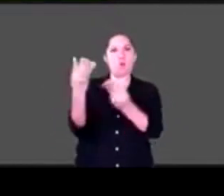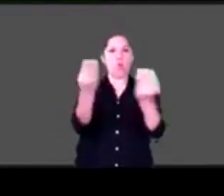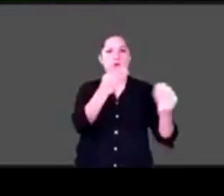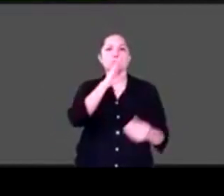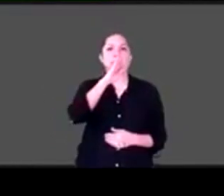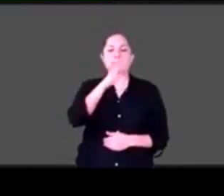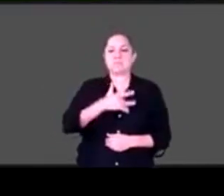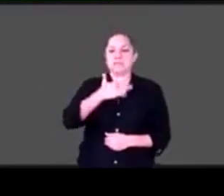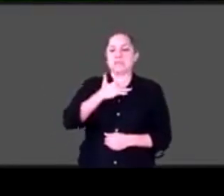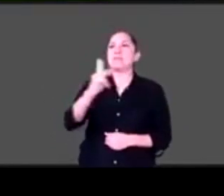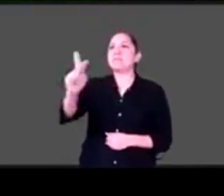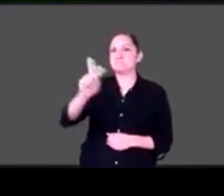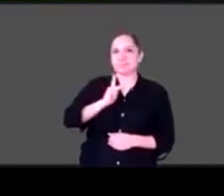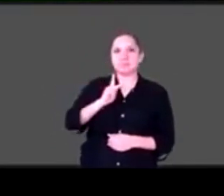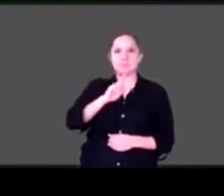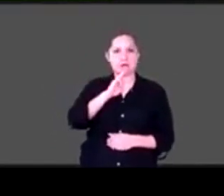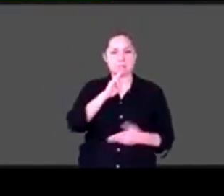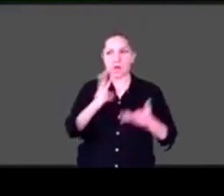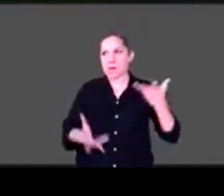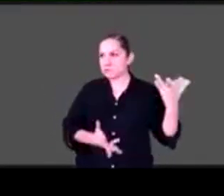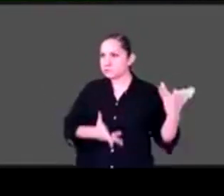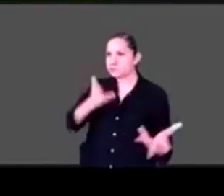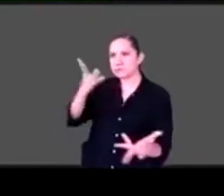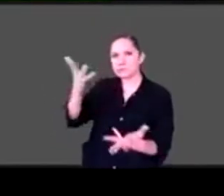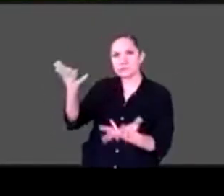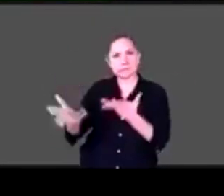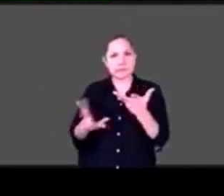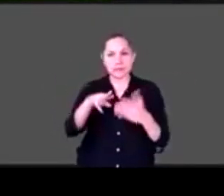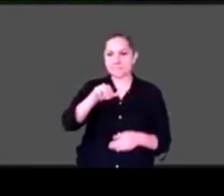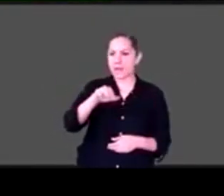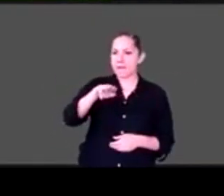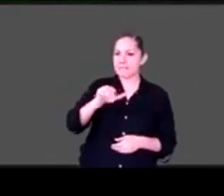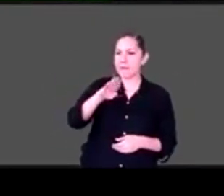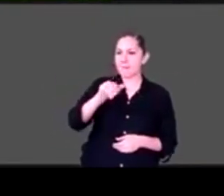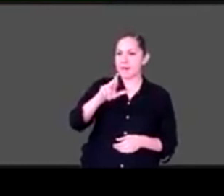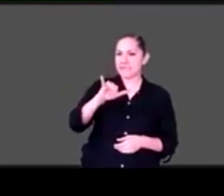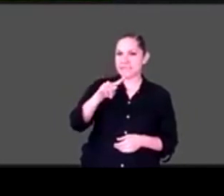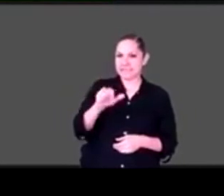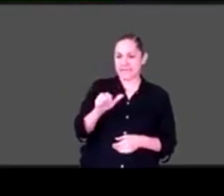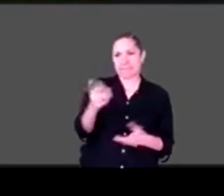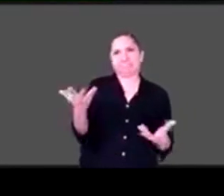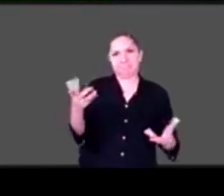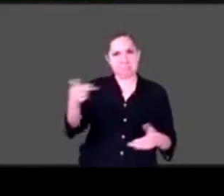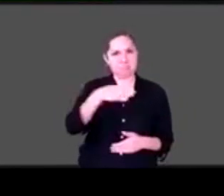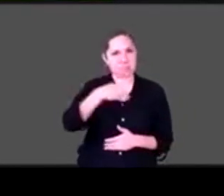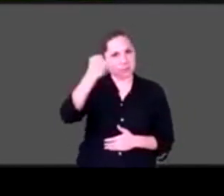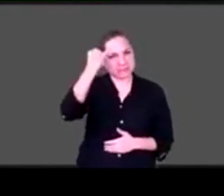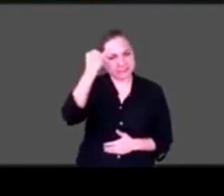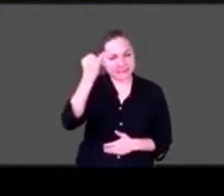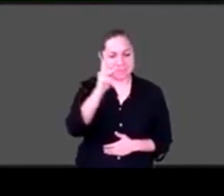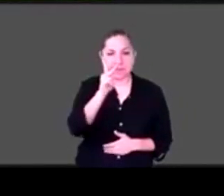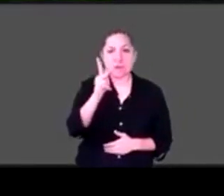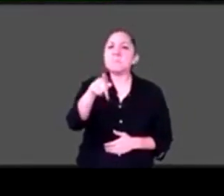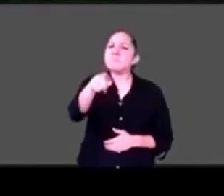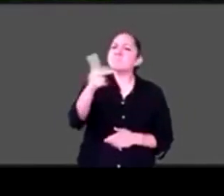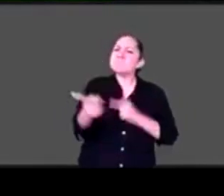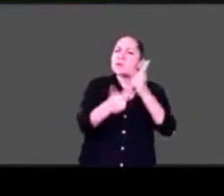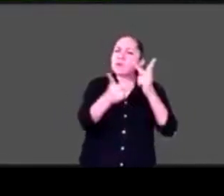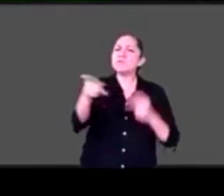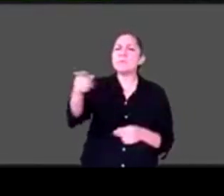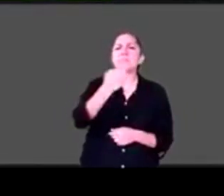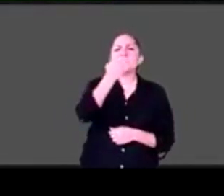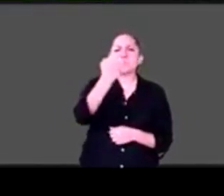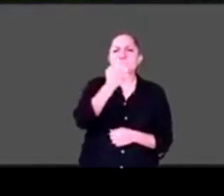Live, ahora vamos a ir a la otra plataforma, preguntan la opinión de los ponentes sobre qué tan viable les parecen las escuelas inclusivas en las que convivan y